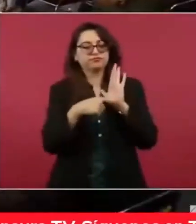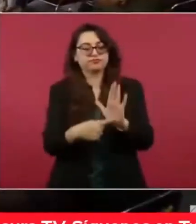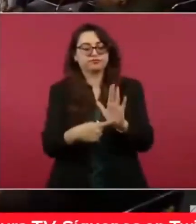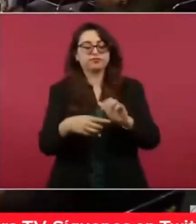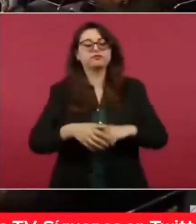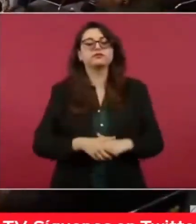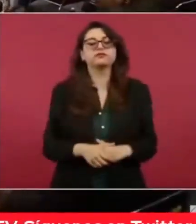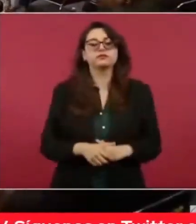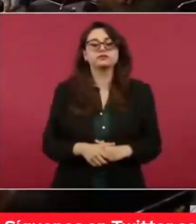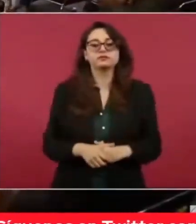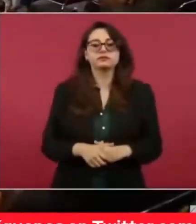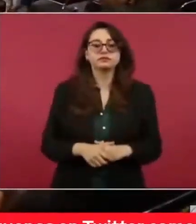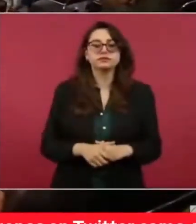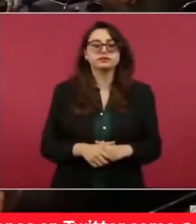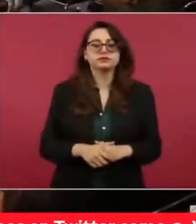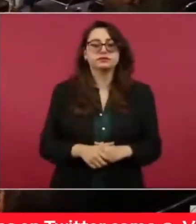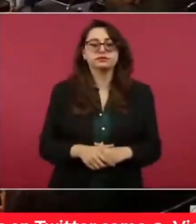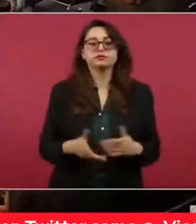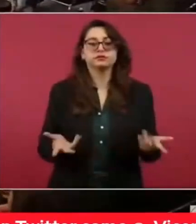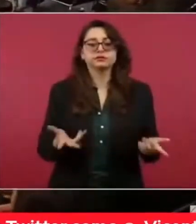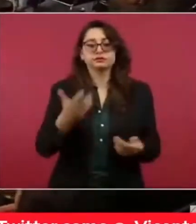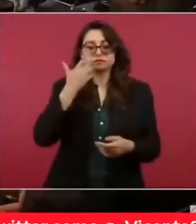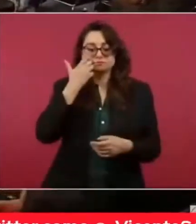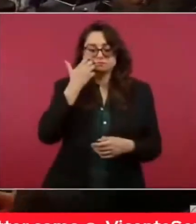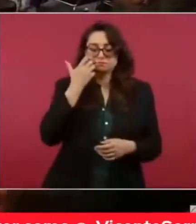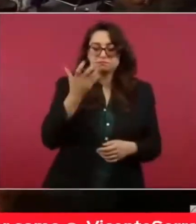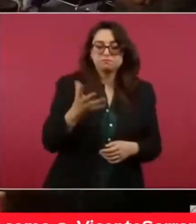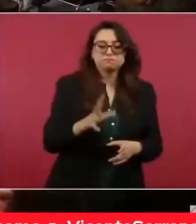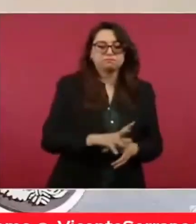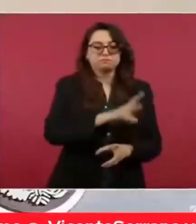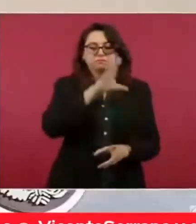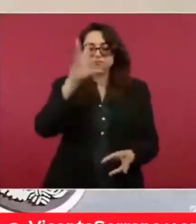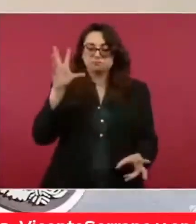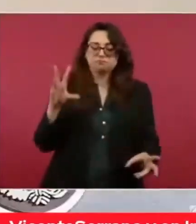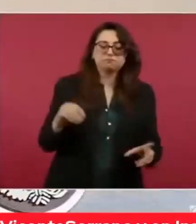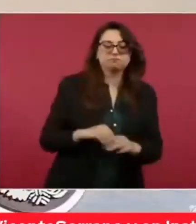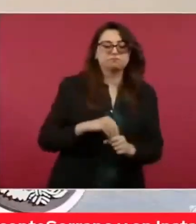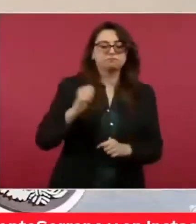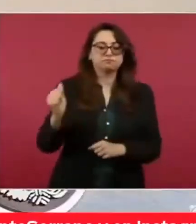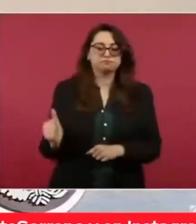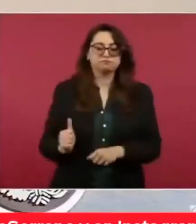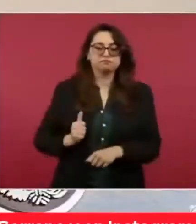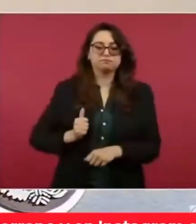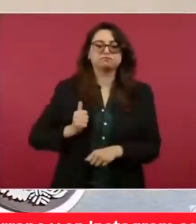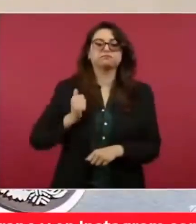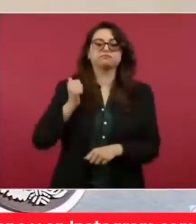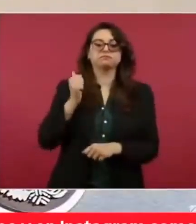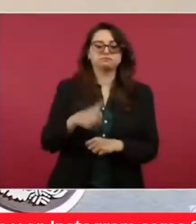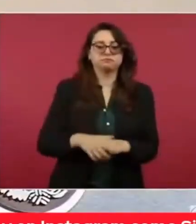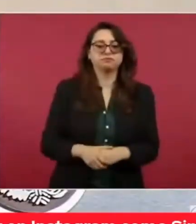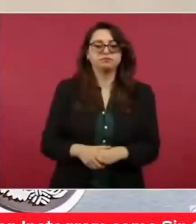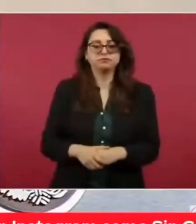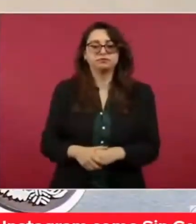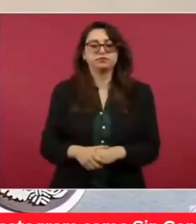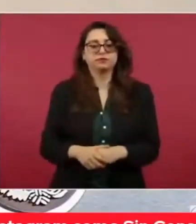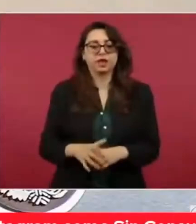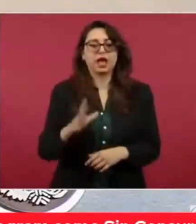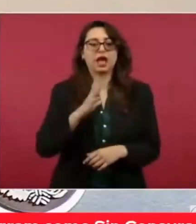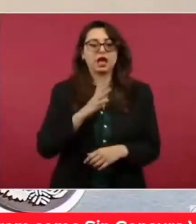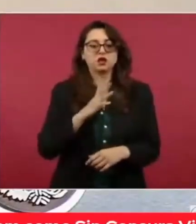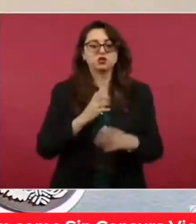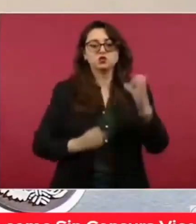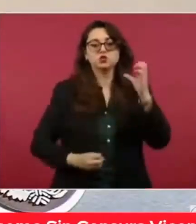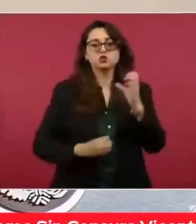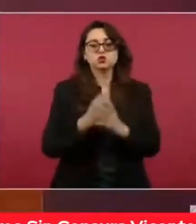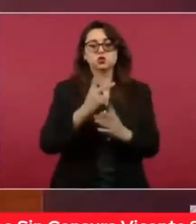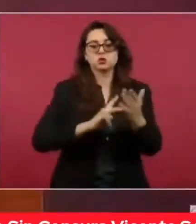Para esta sintonía, queremos aprovechar al máximo los beneficios del Tren Maya en nuestra entidad y hemos diseñado un nuevo modelo